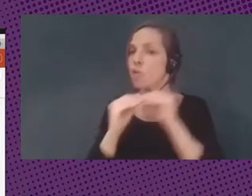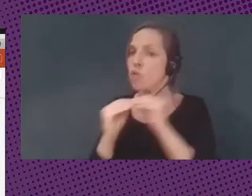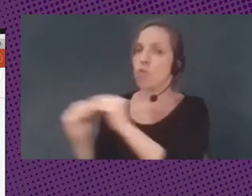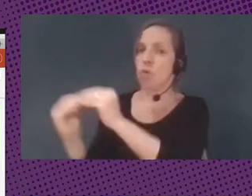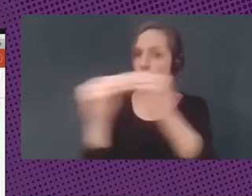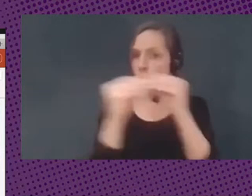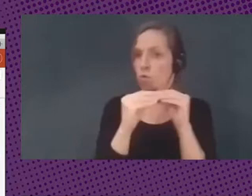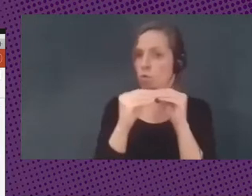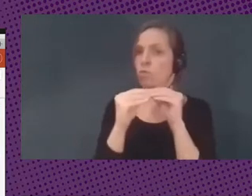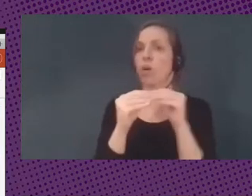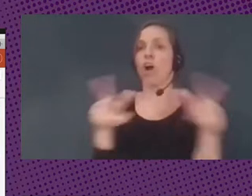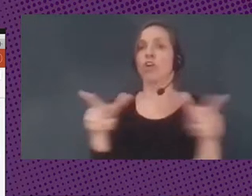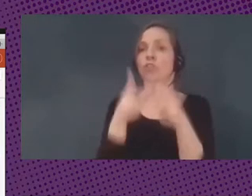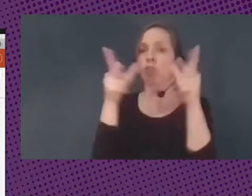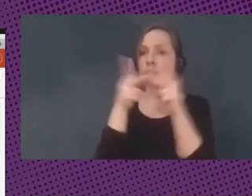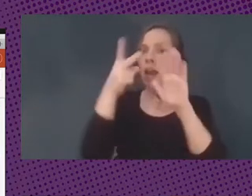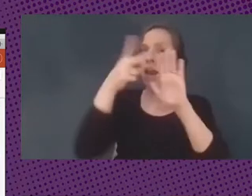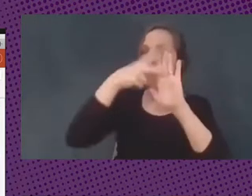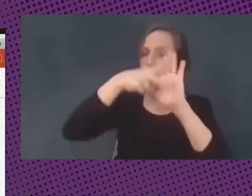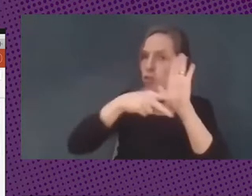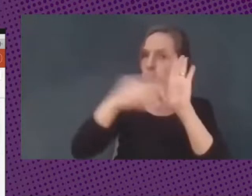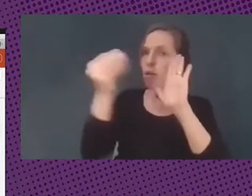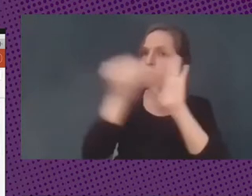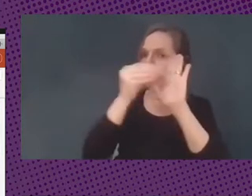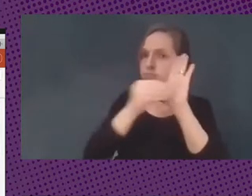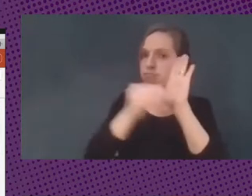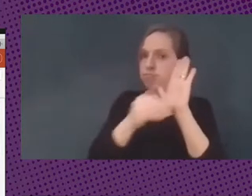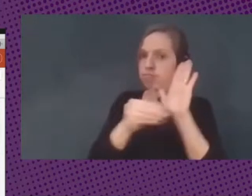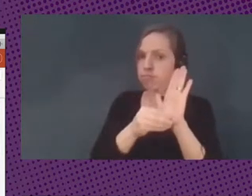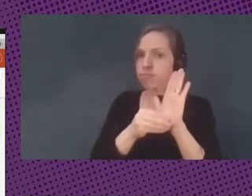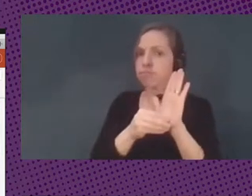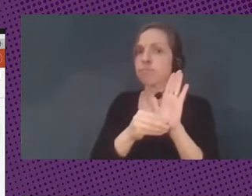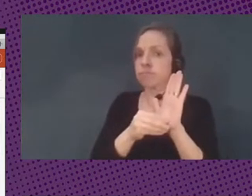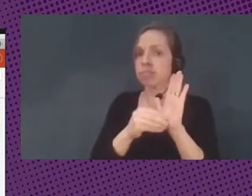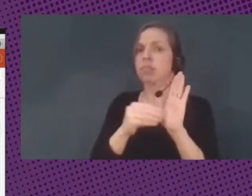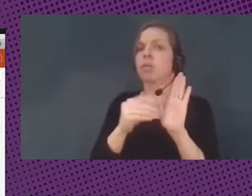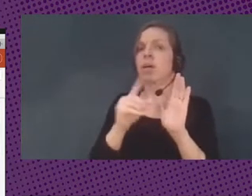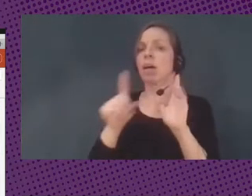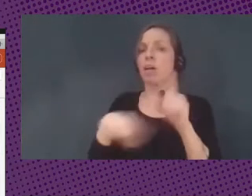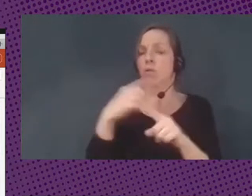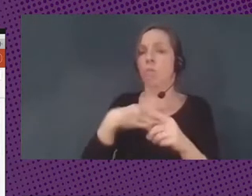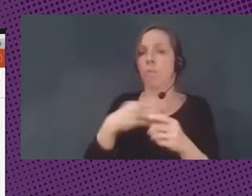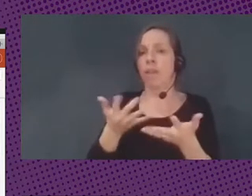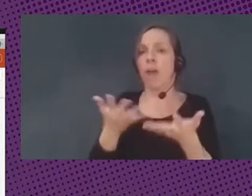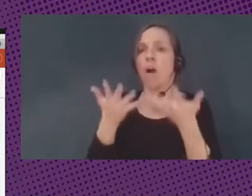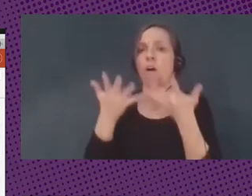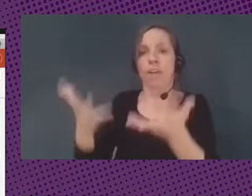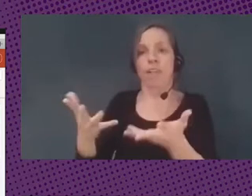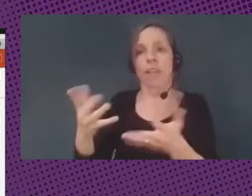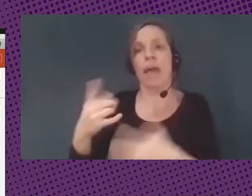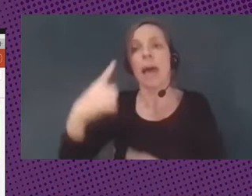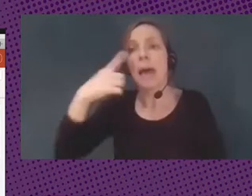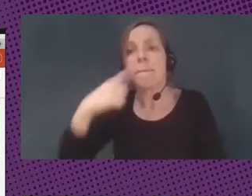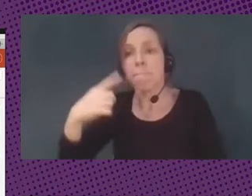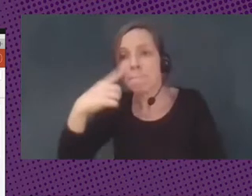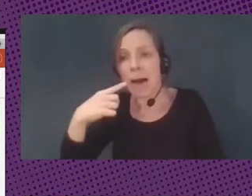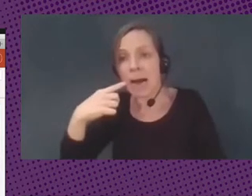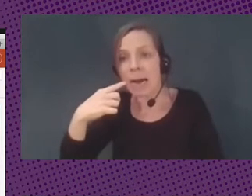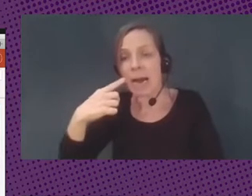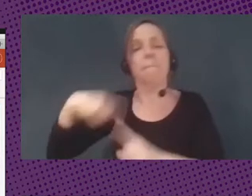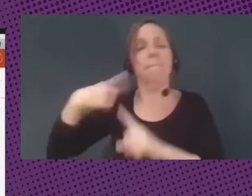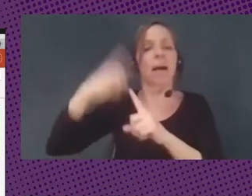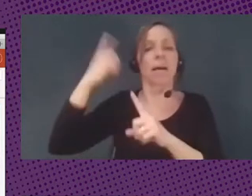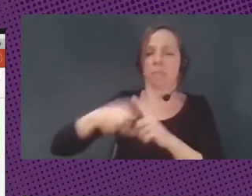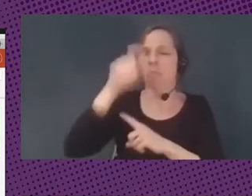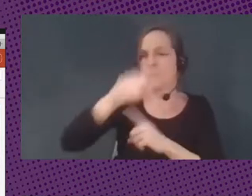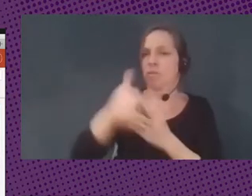y que pueda hacer un aporte no solo para la gran banca, sino para toda la ciudadanía,